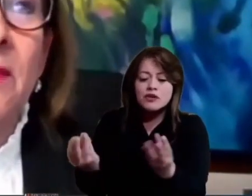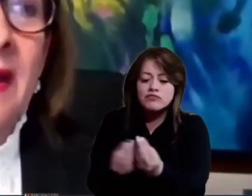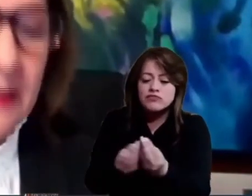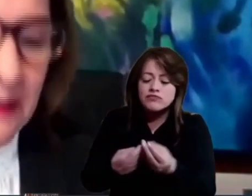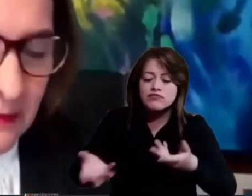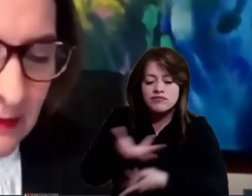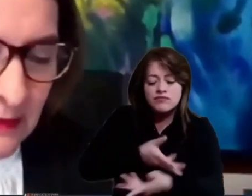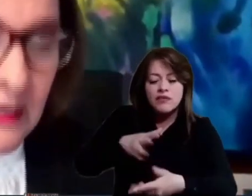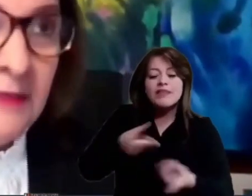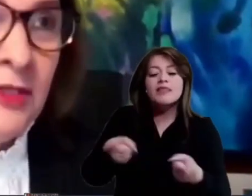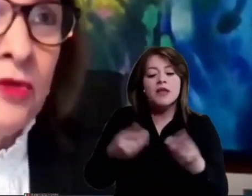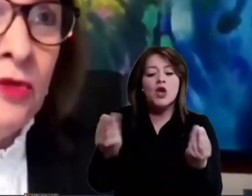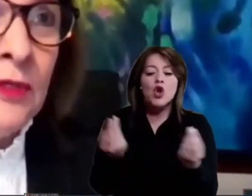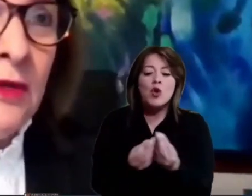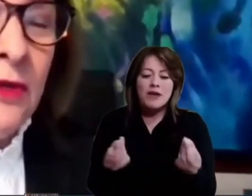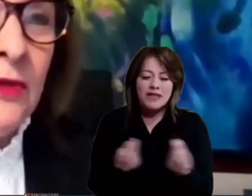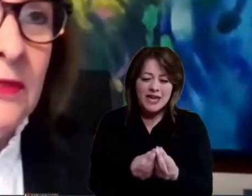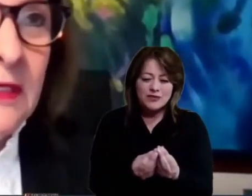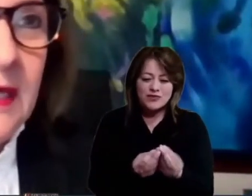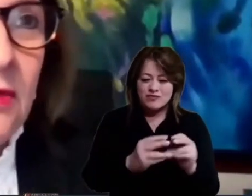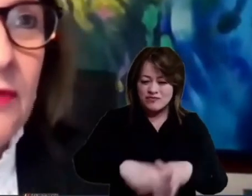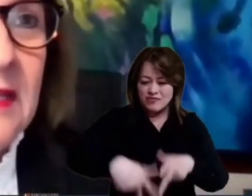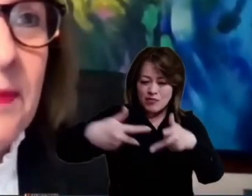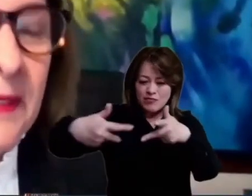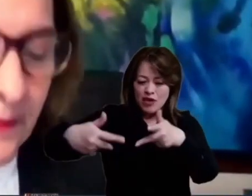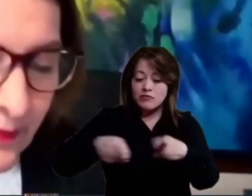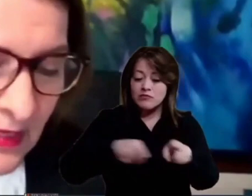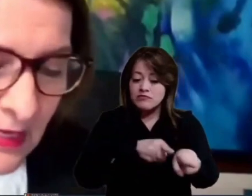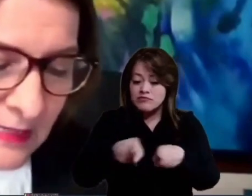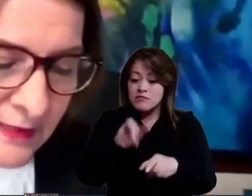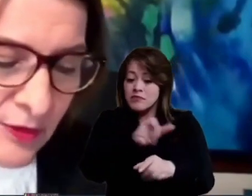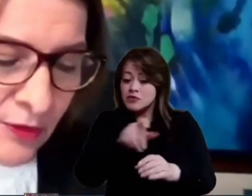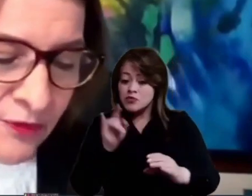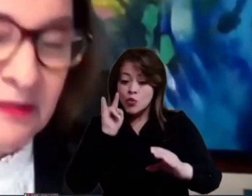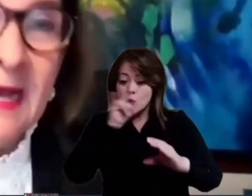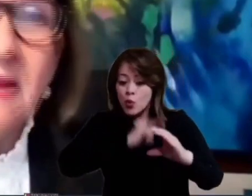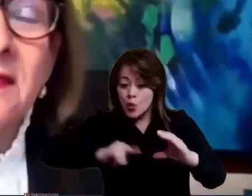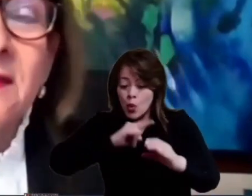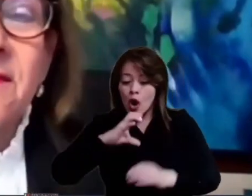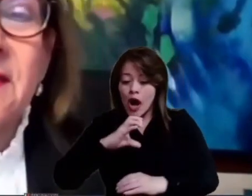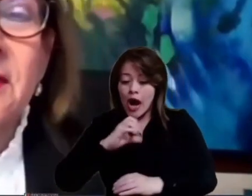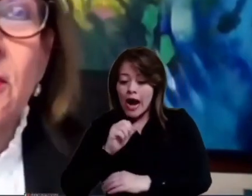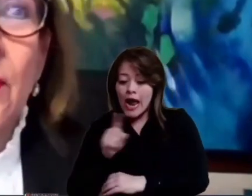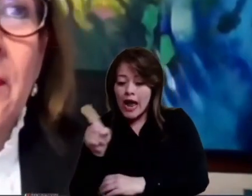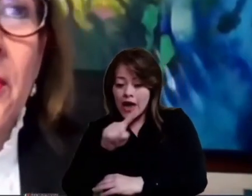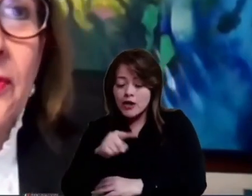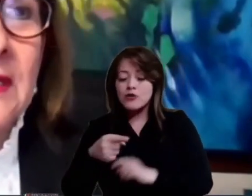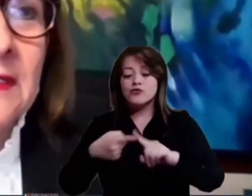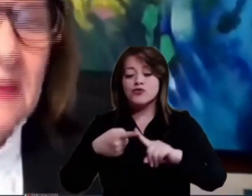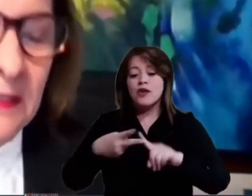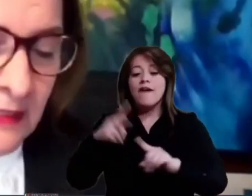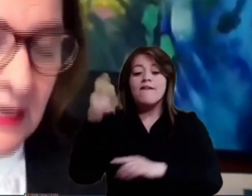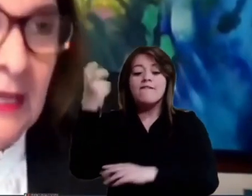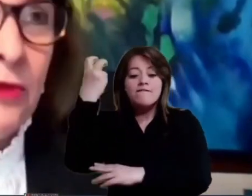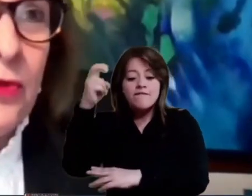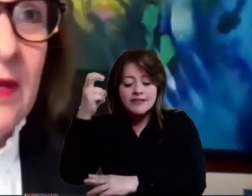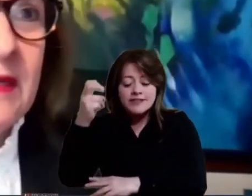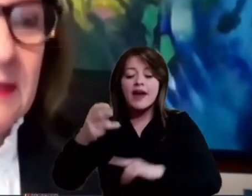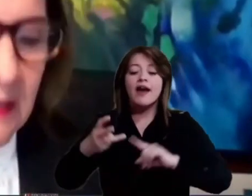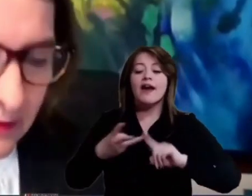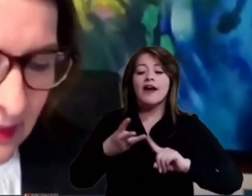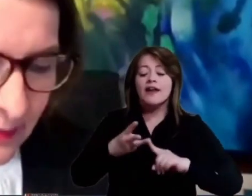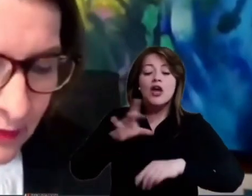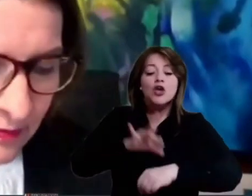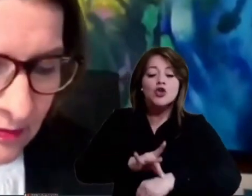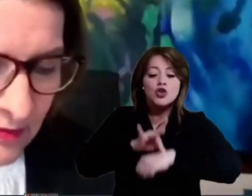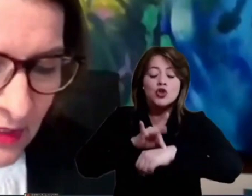compañeros de panel, al señor Contralor, Carlos Felipe, al señor fiscal, Francisco Barbosa, y a la doctora